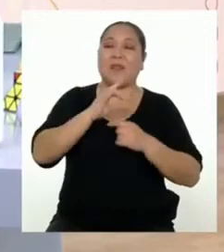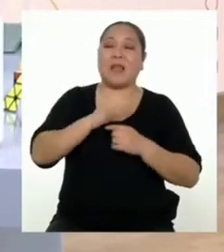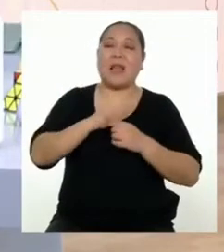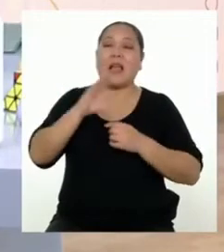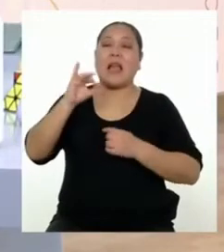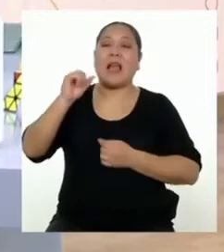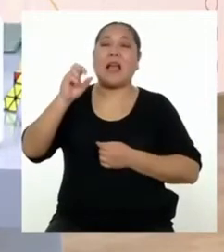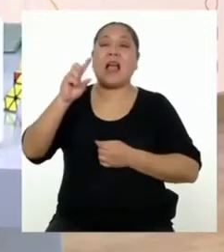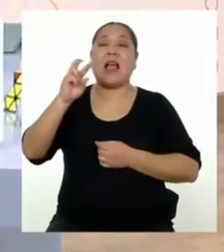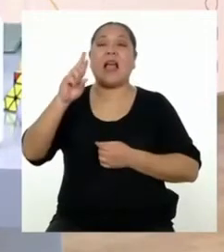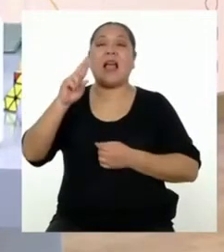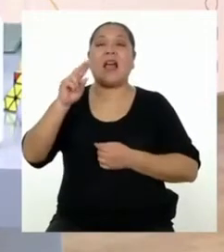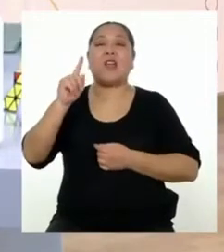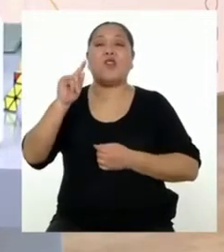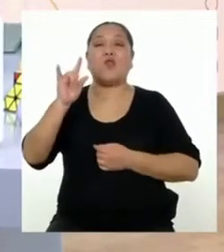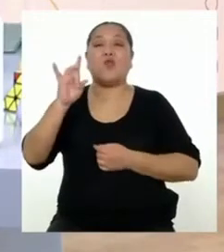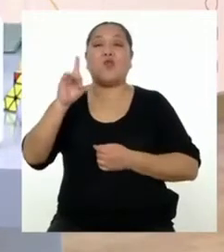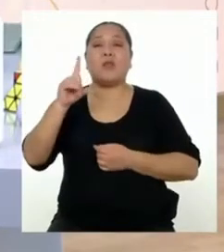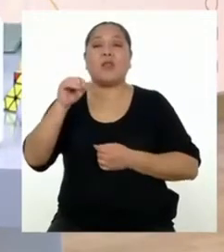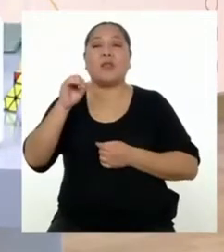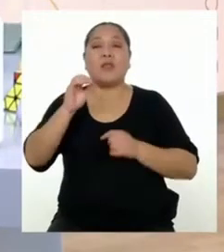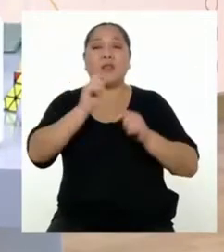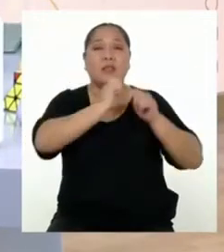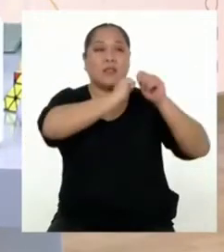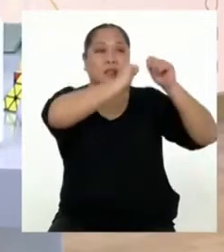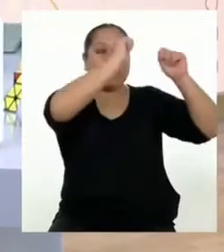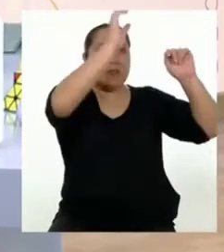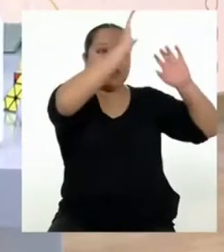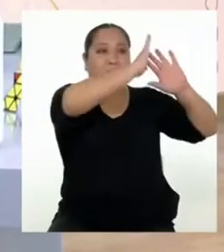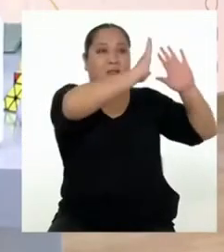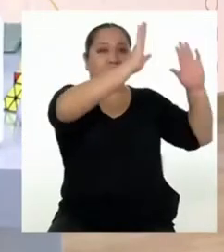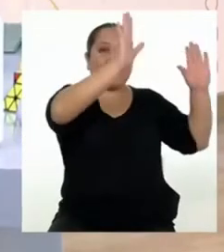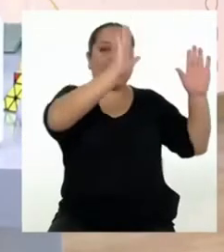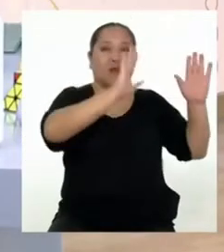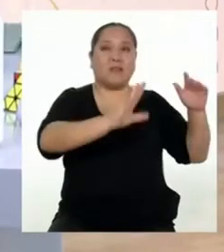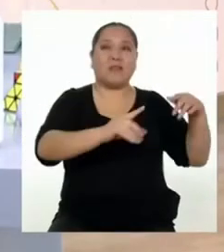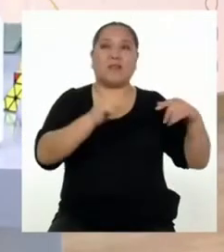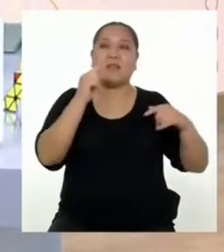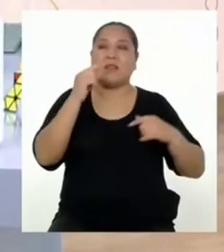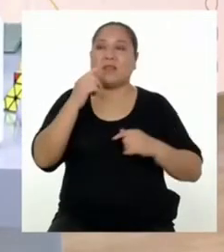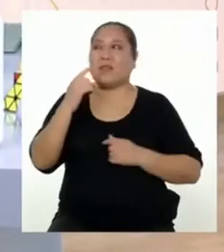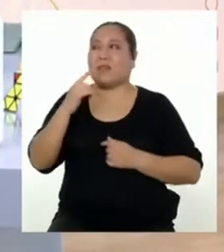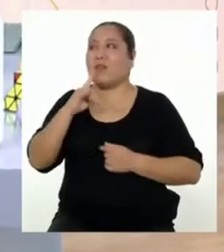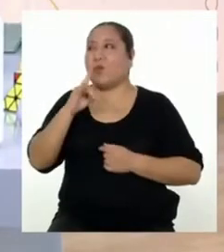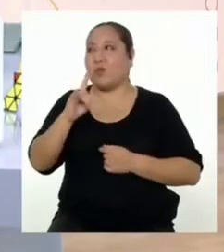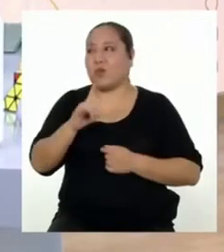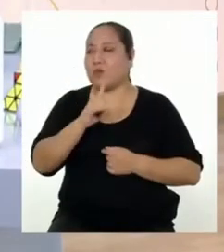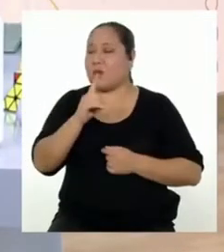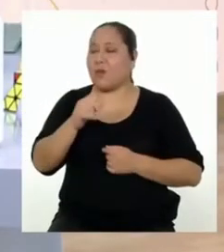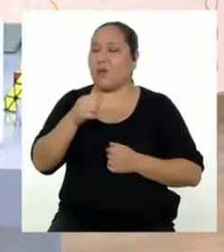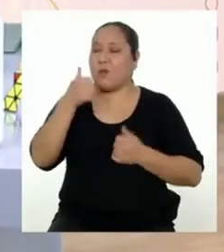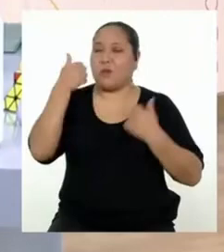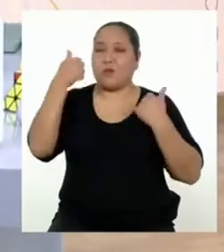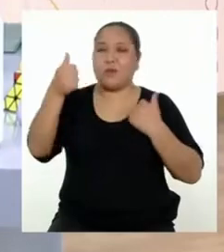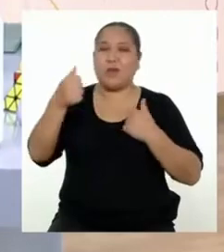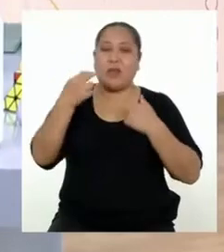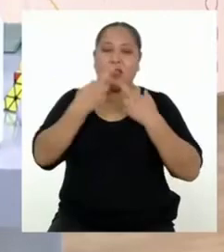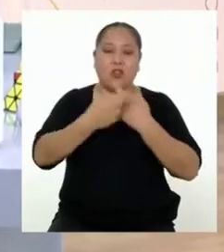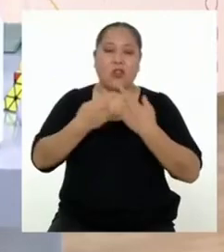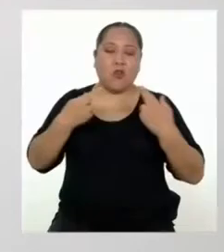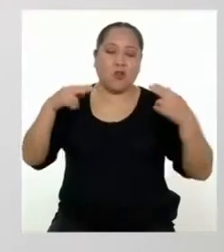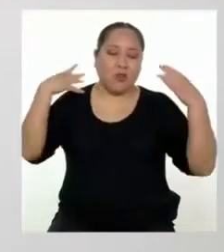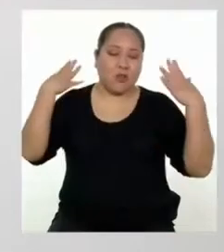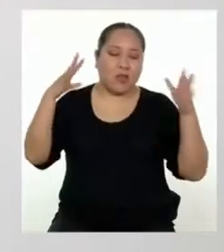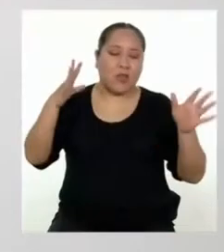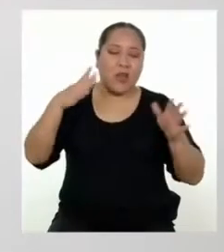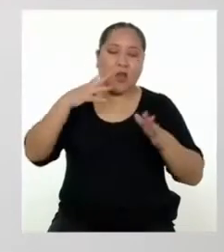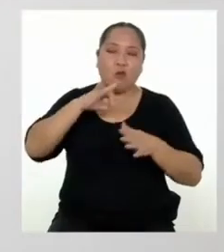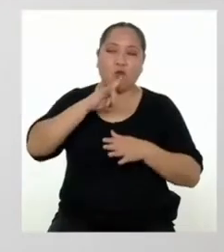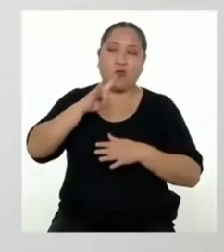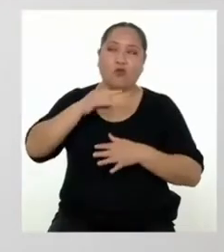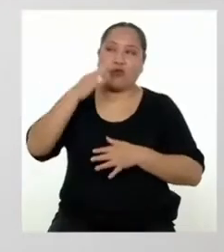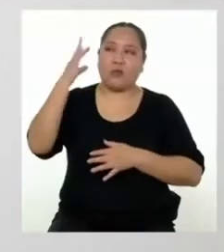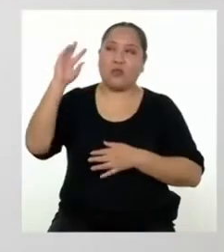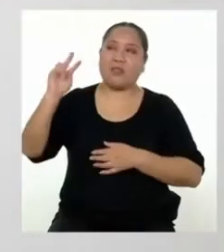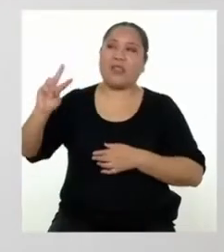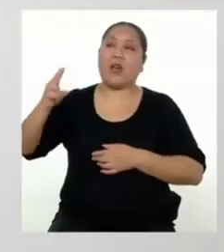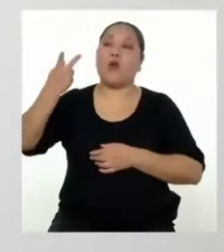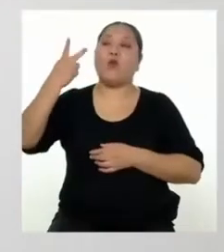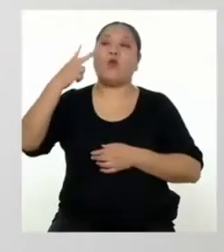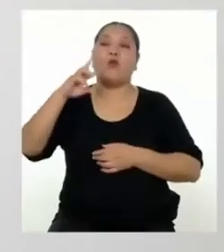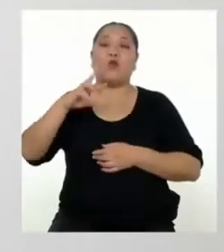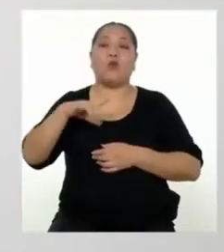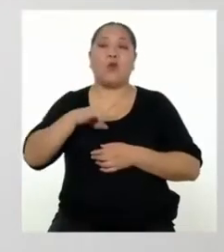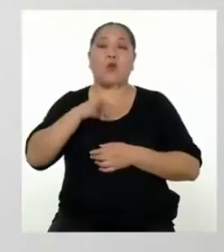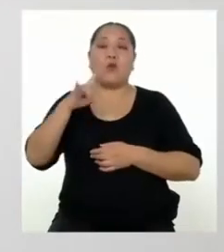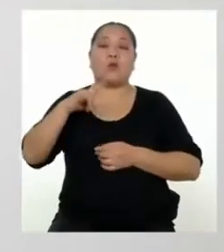usadas y le hemos puesto una tela encima. Así estamos dando una buena utilidad a los recursos que ya tenemos. Esa es una